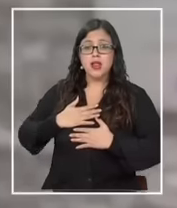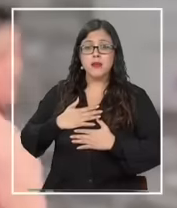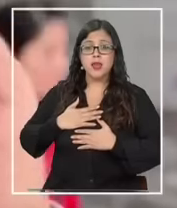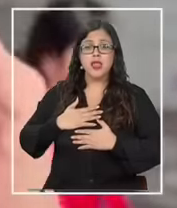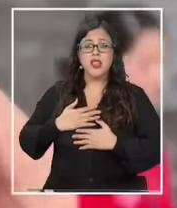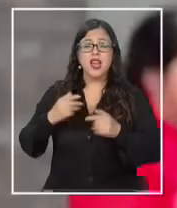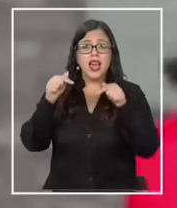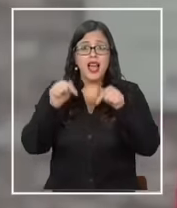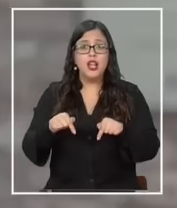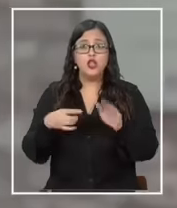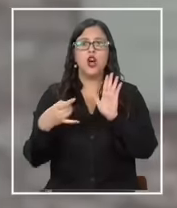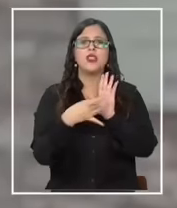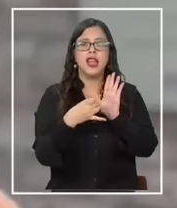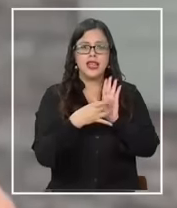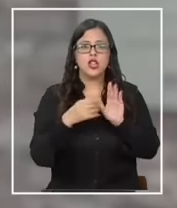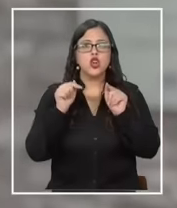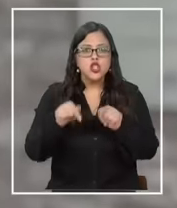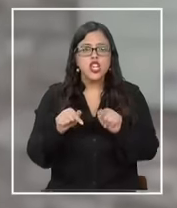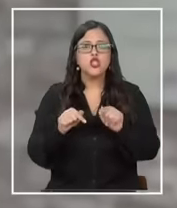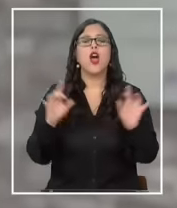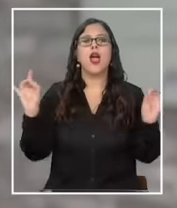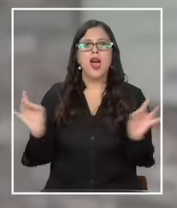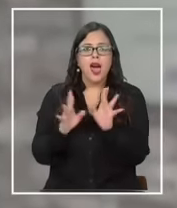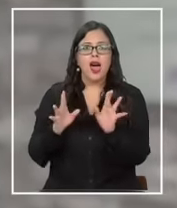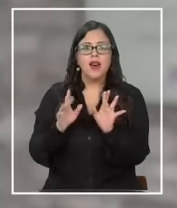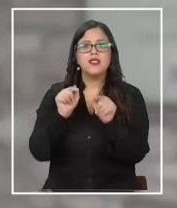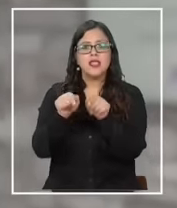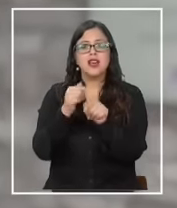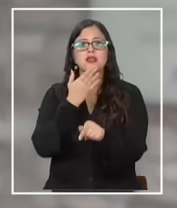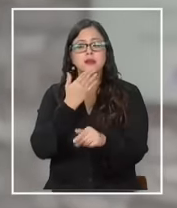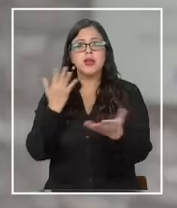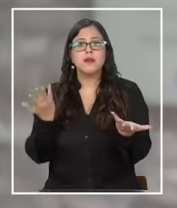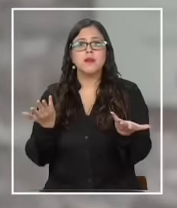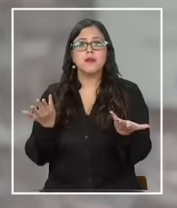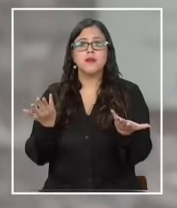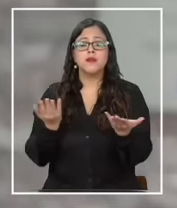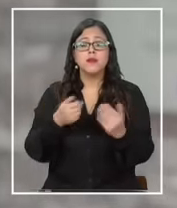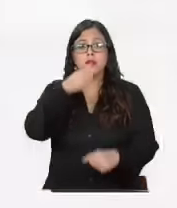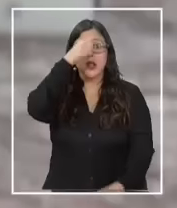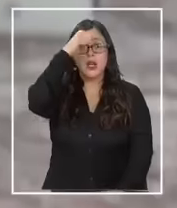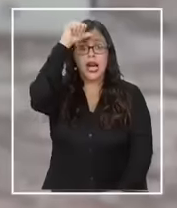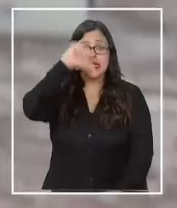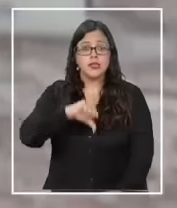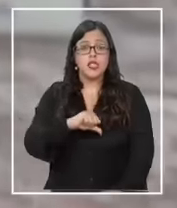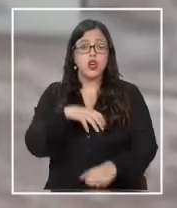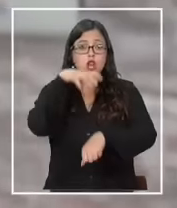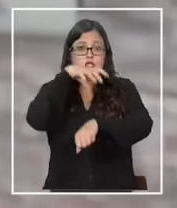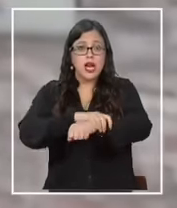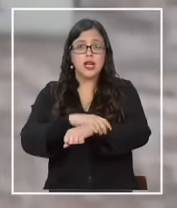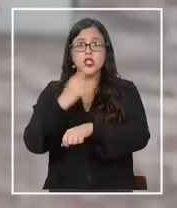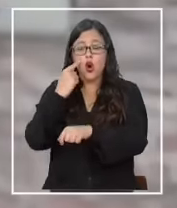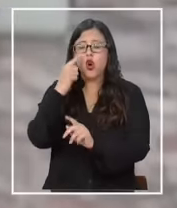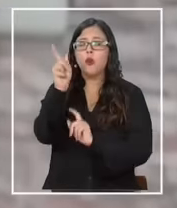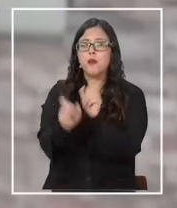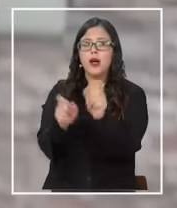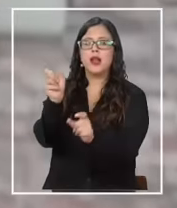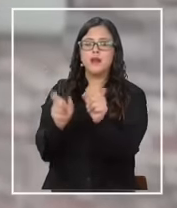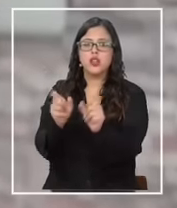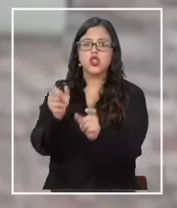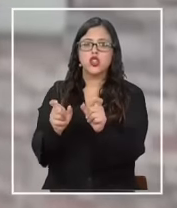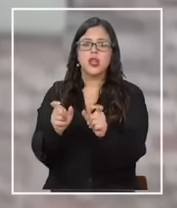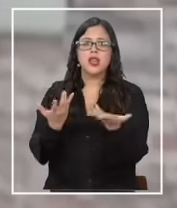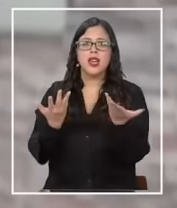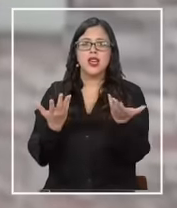personal, este es un delito, y es un delito grave que incluso puede arriesgar penas de cárcel. Aquellas personas que